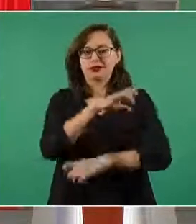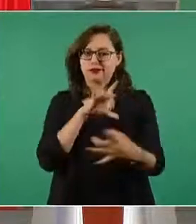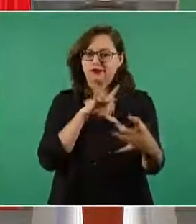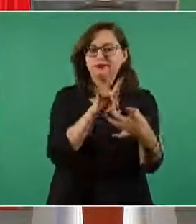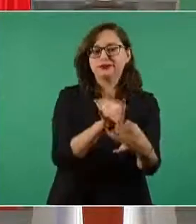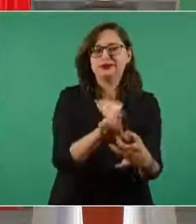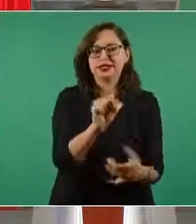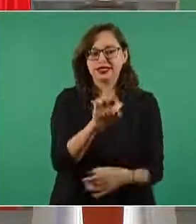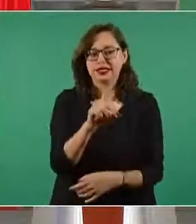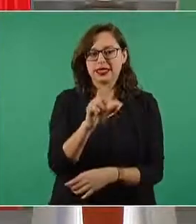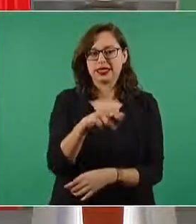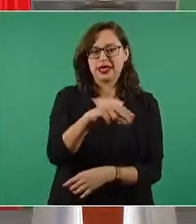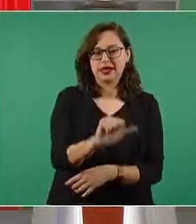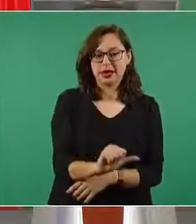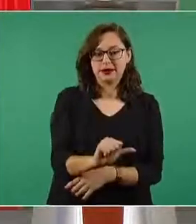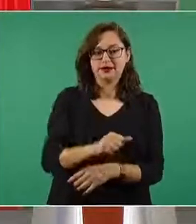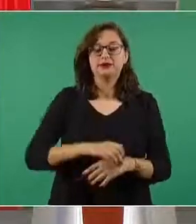pero